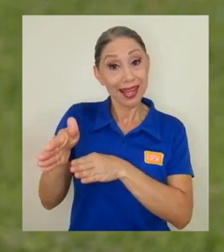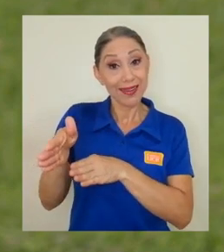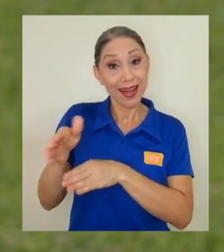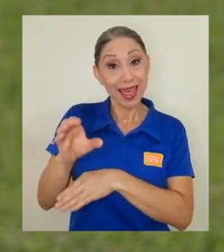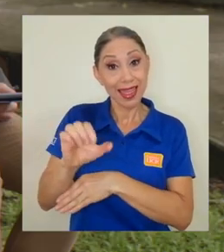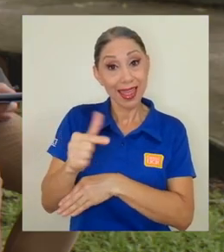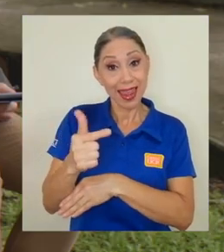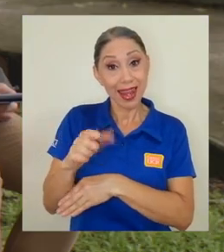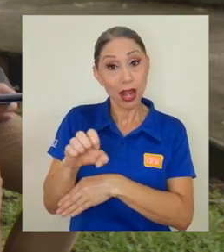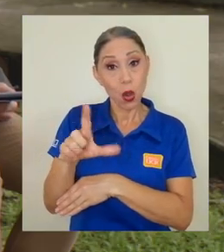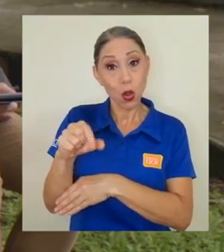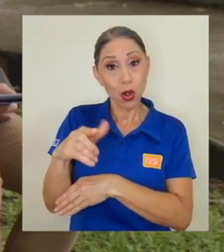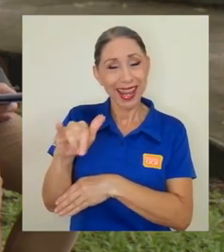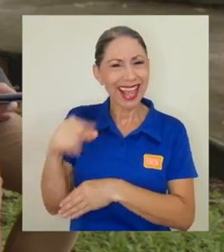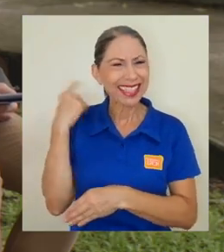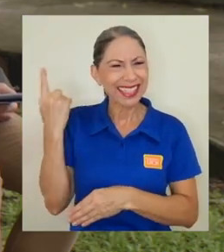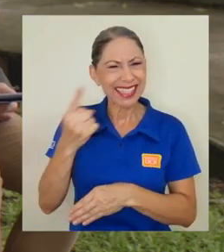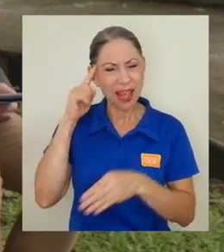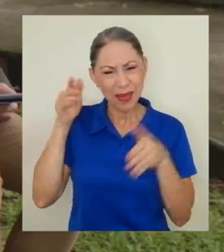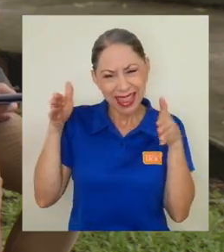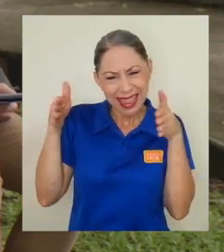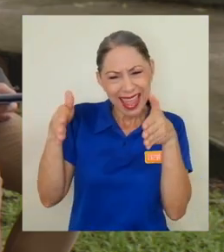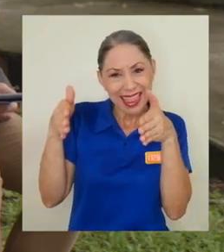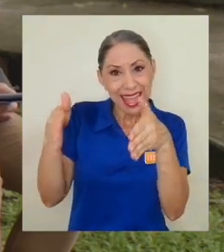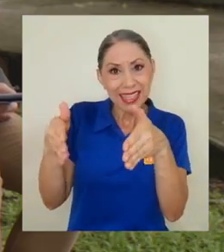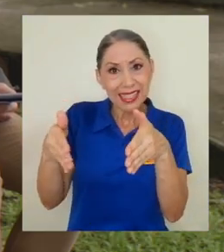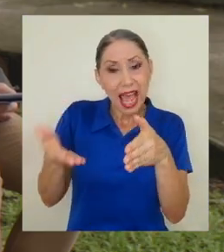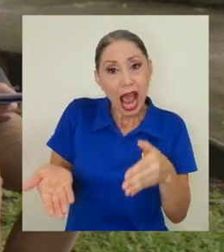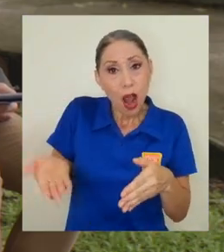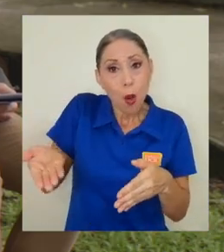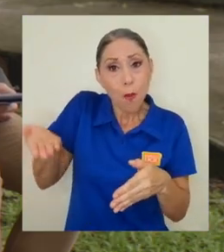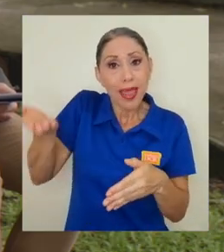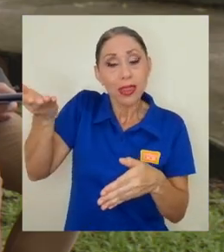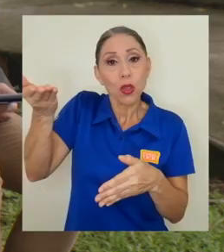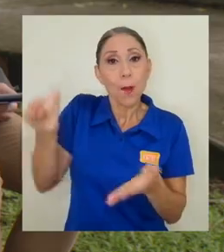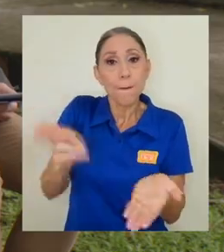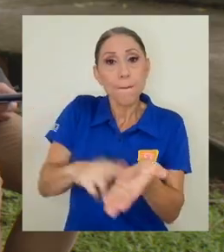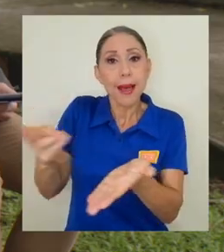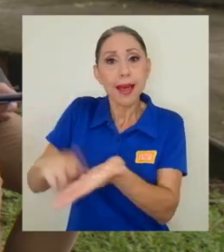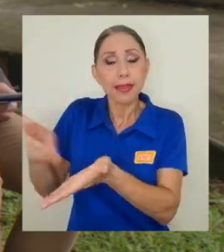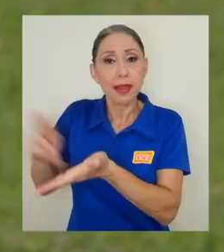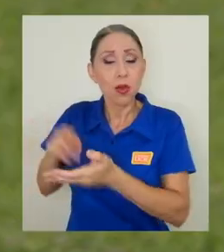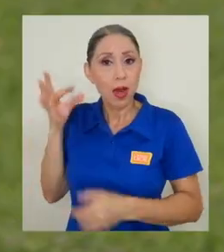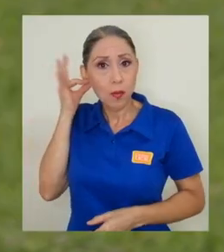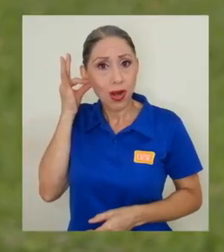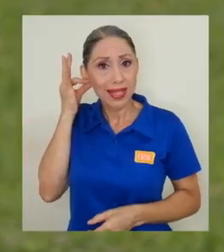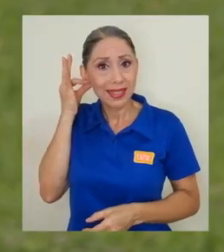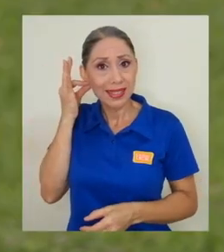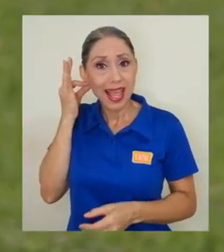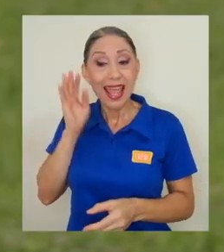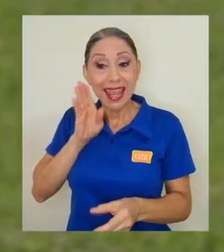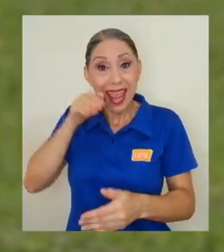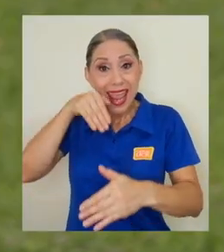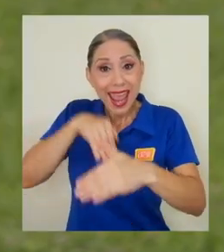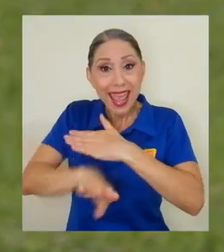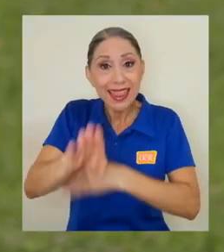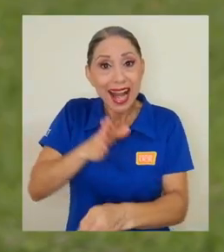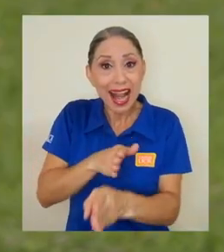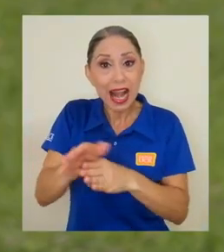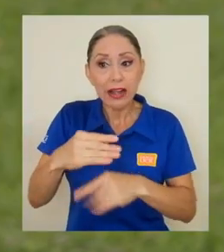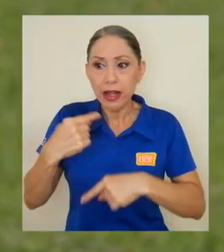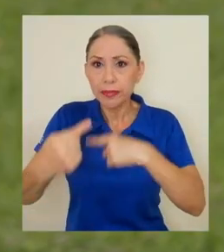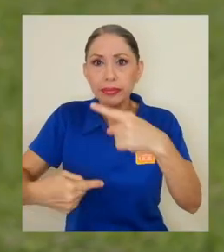ha habido una tendencia sostenida al aumento en la matrícula de mujeres que ingresan a la carrera y que se gradúan. Pero lo